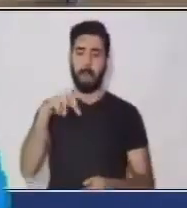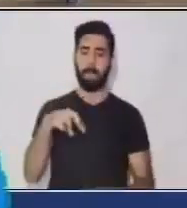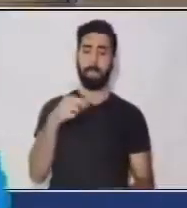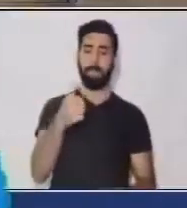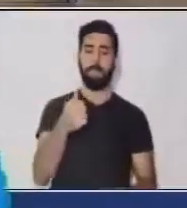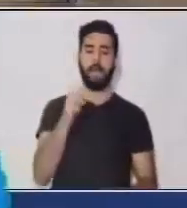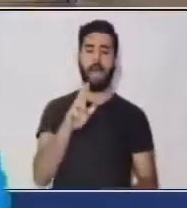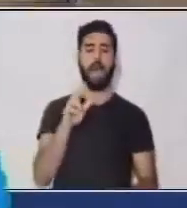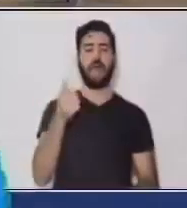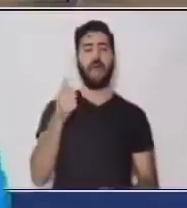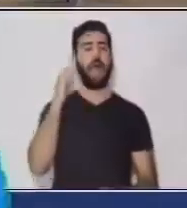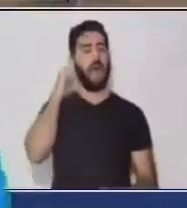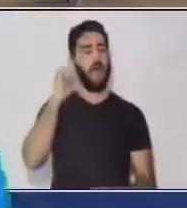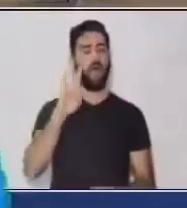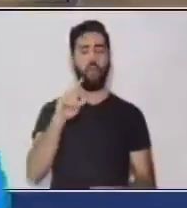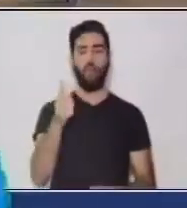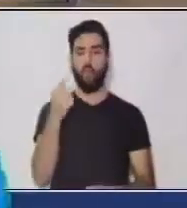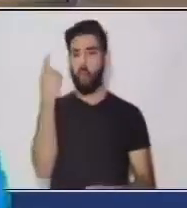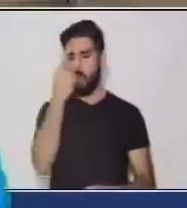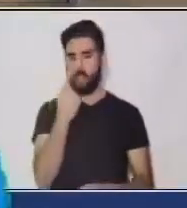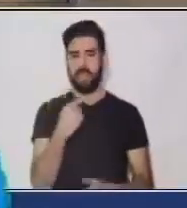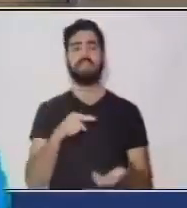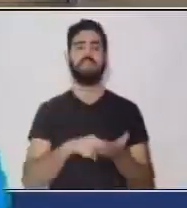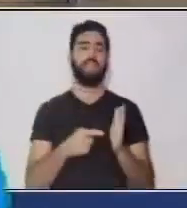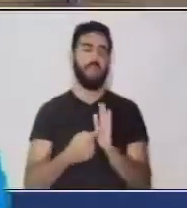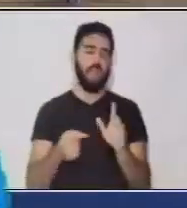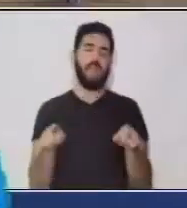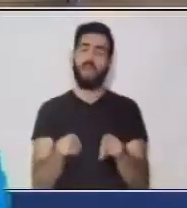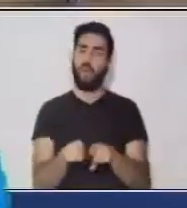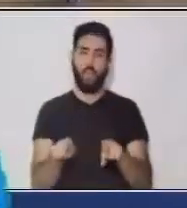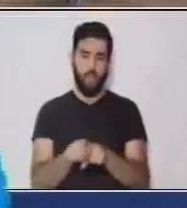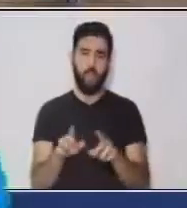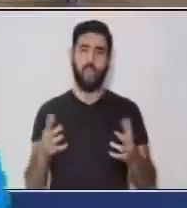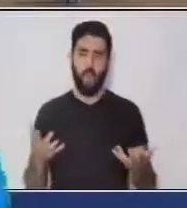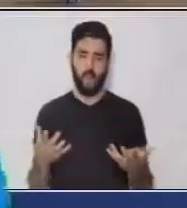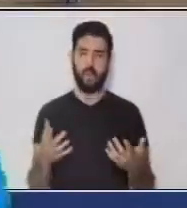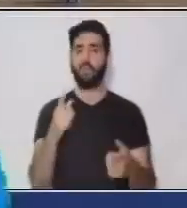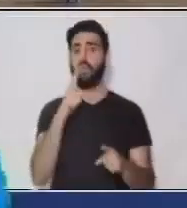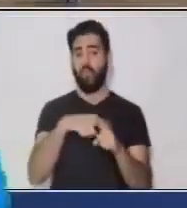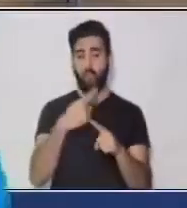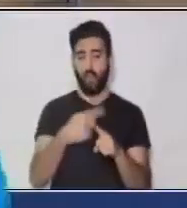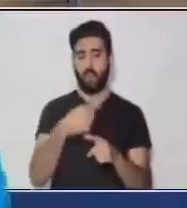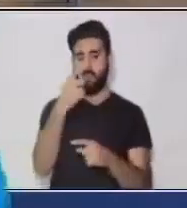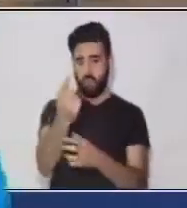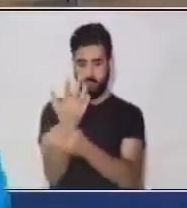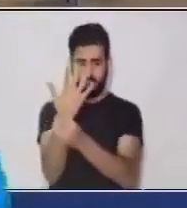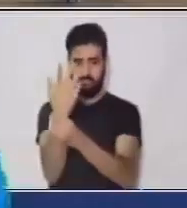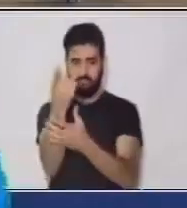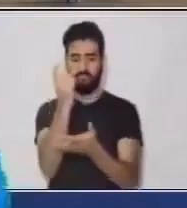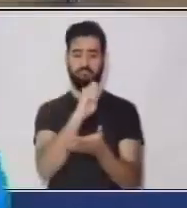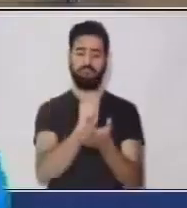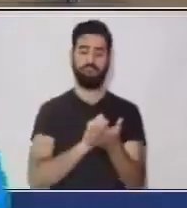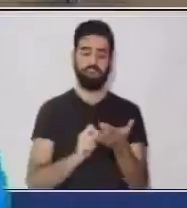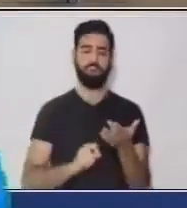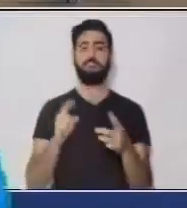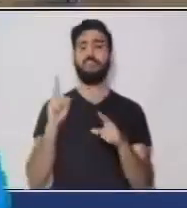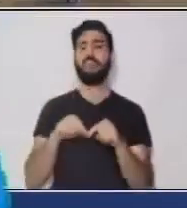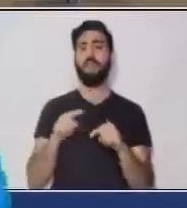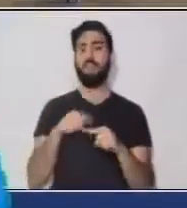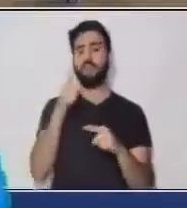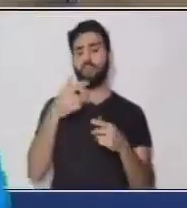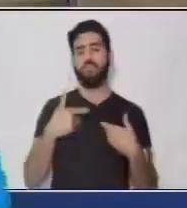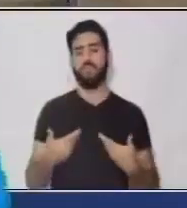yo quiero escribir un párrafo, yo puedo utilizar ese tipo de palabras según lo que yo quiero informar.